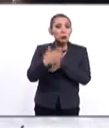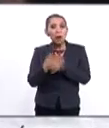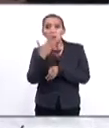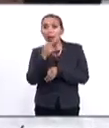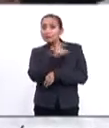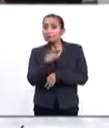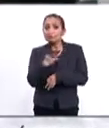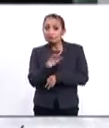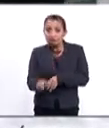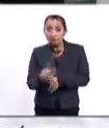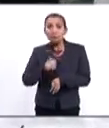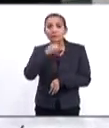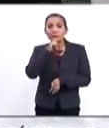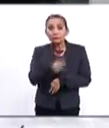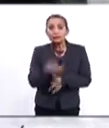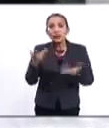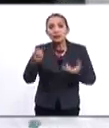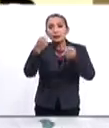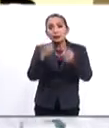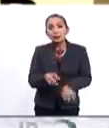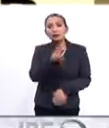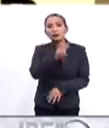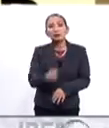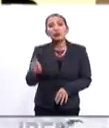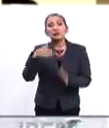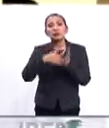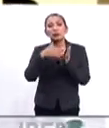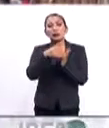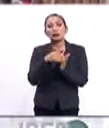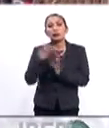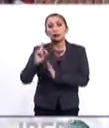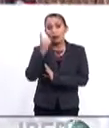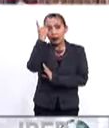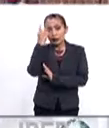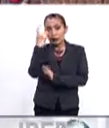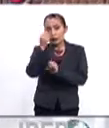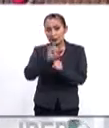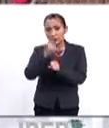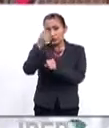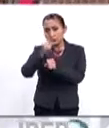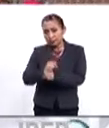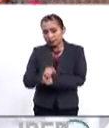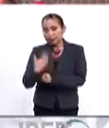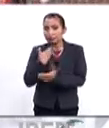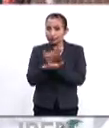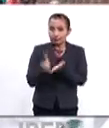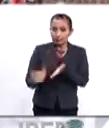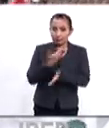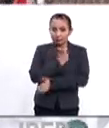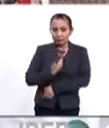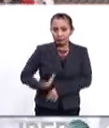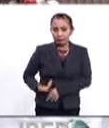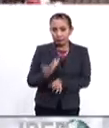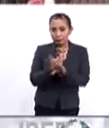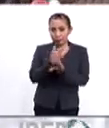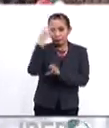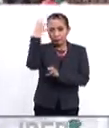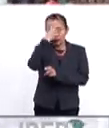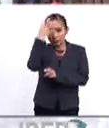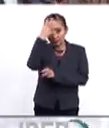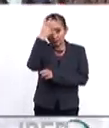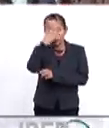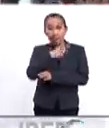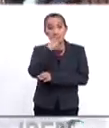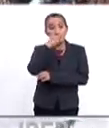sin sueldo, además de generar pérdidas de 200 millones de dólares semanales. Por su parte, presidente estadounidense Donald